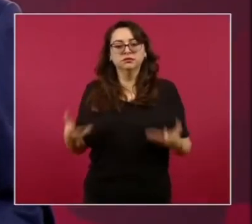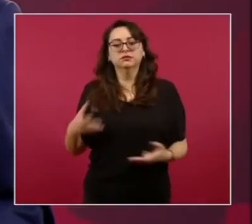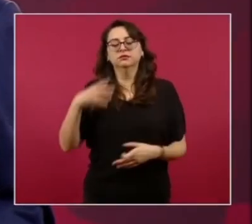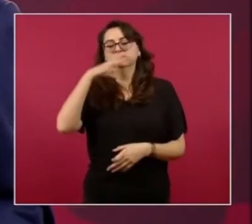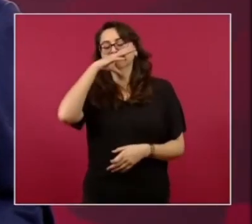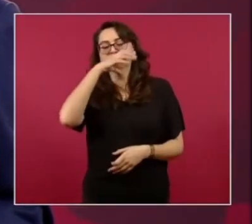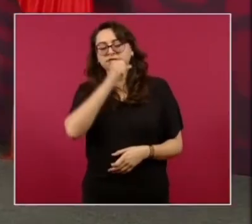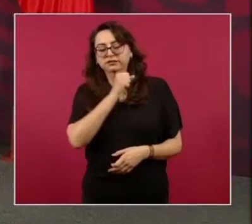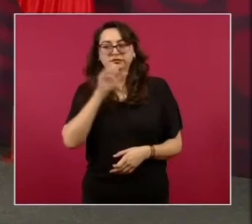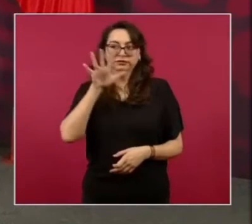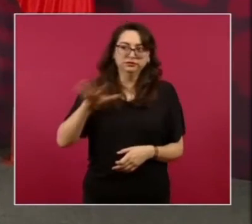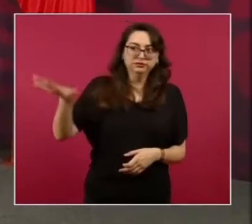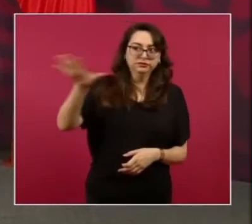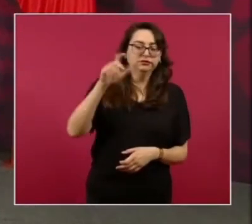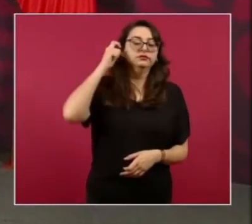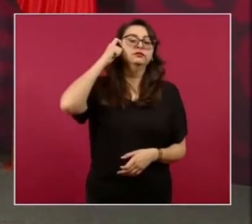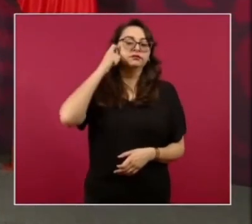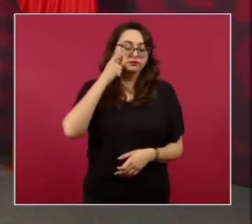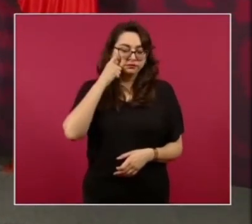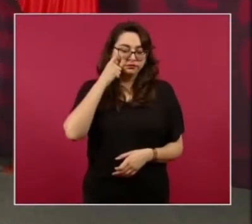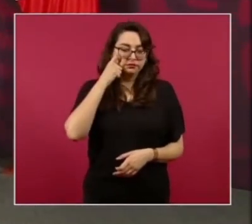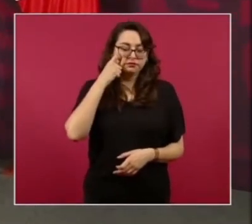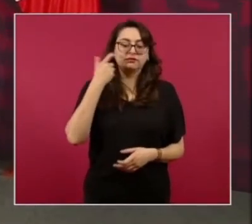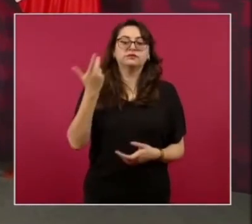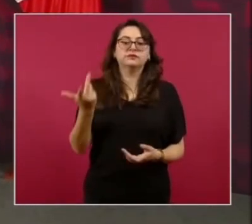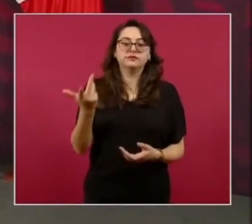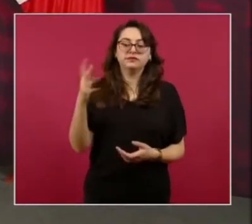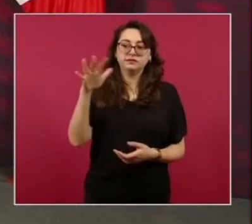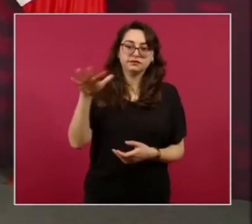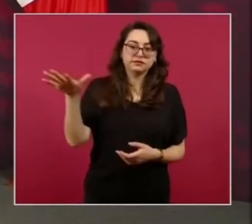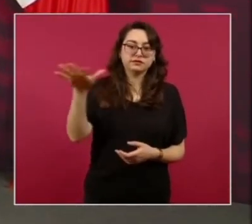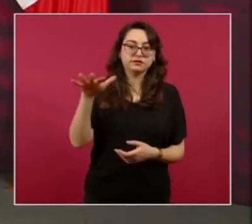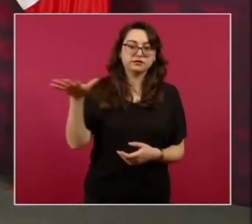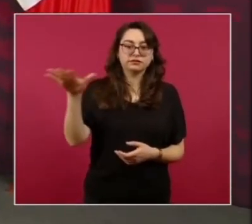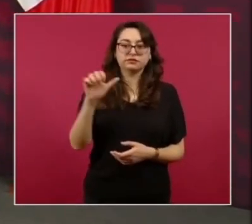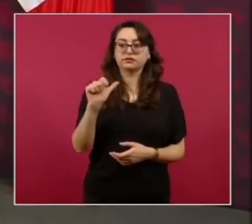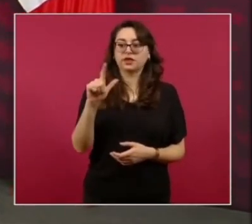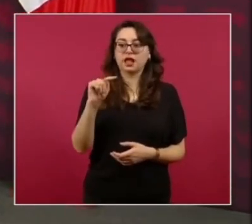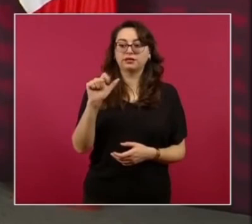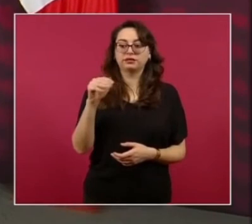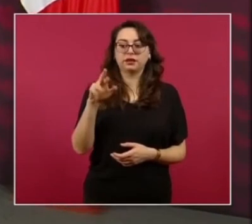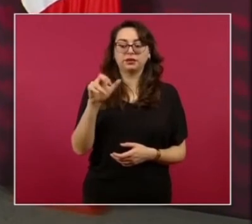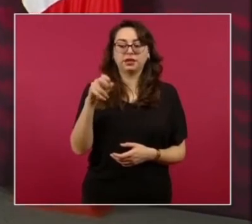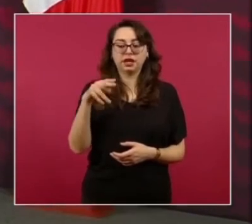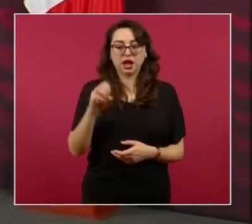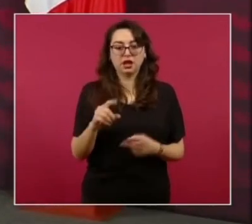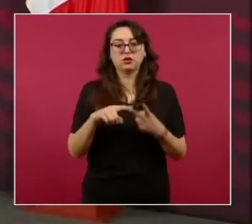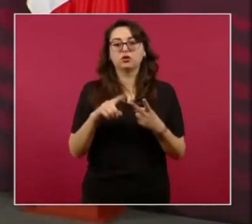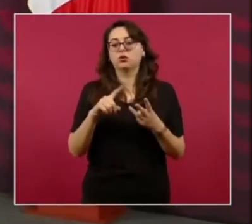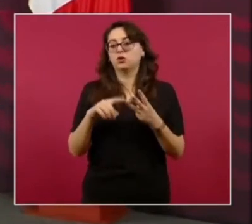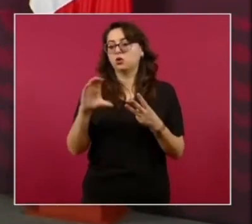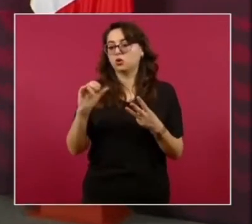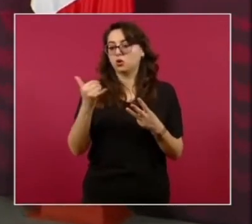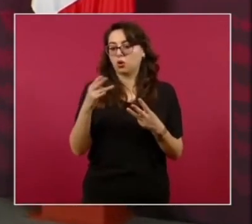Guerrero La región de Altamirano, de Coyuca, de Catalán